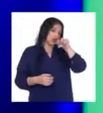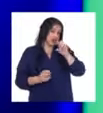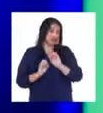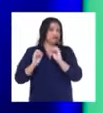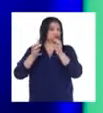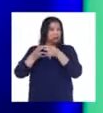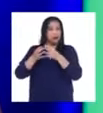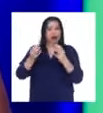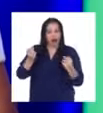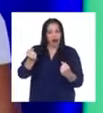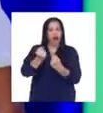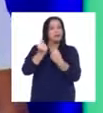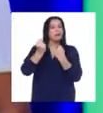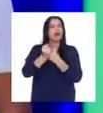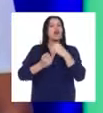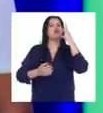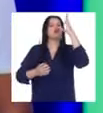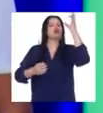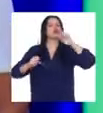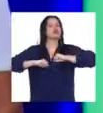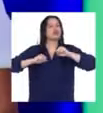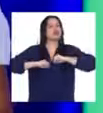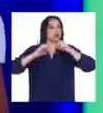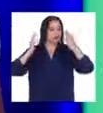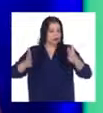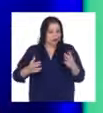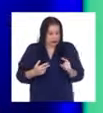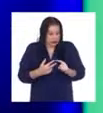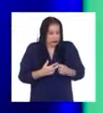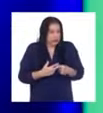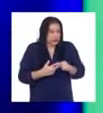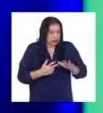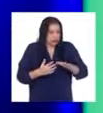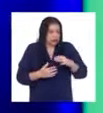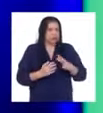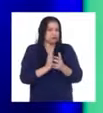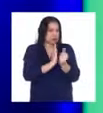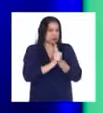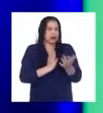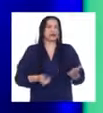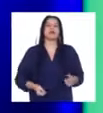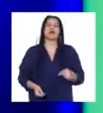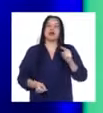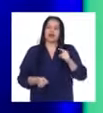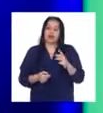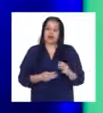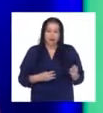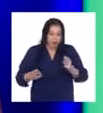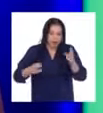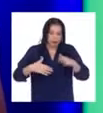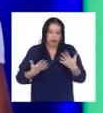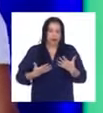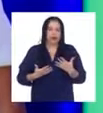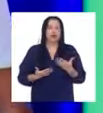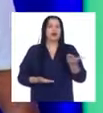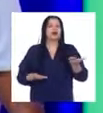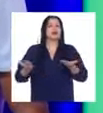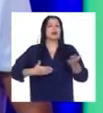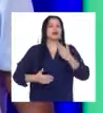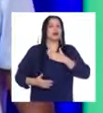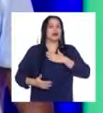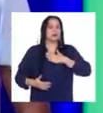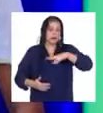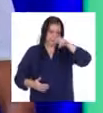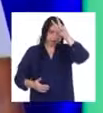para apoyar a los futuros deportistas desde su inicio y de esta manera servir a mi país